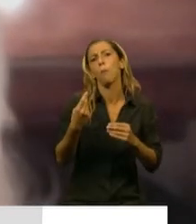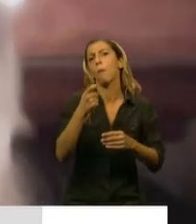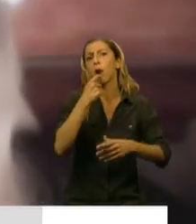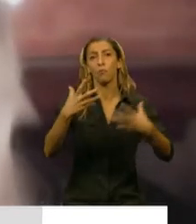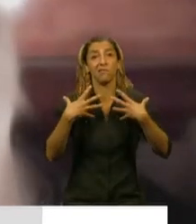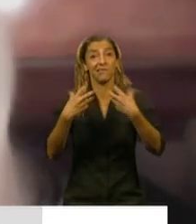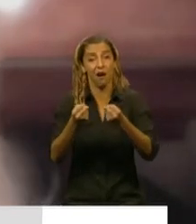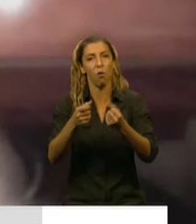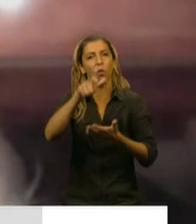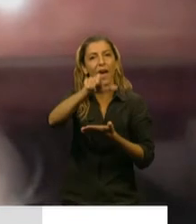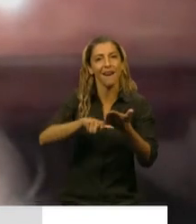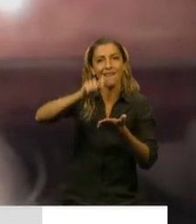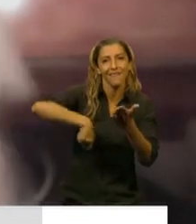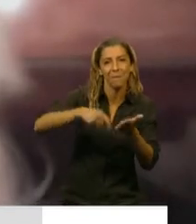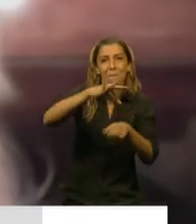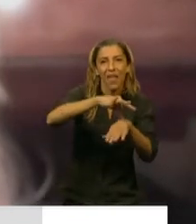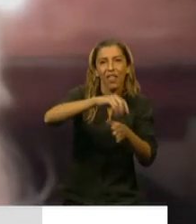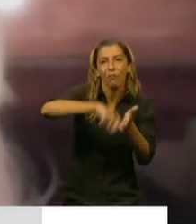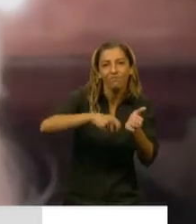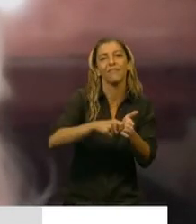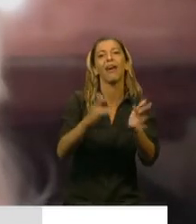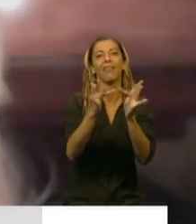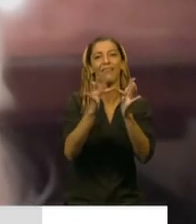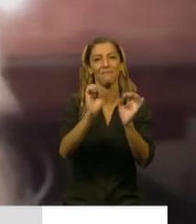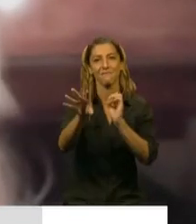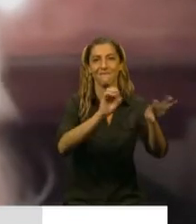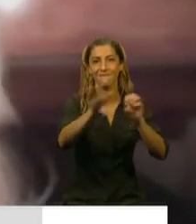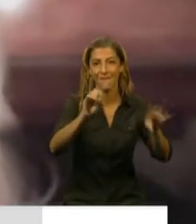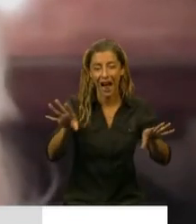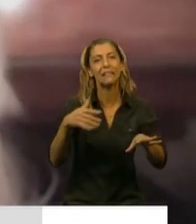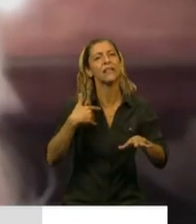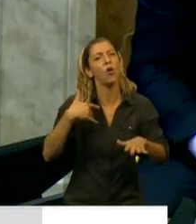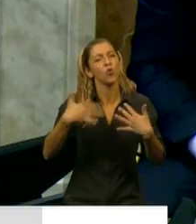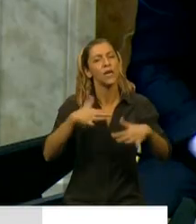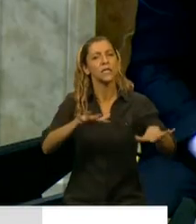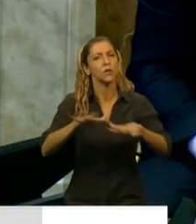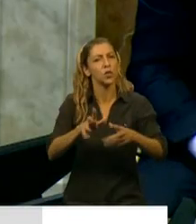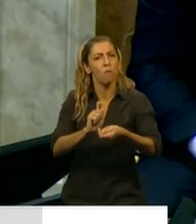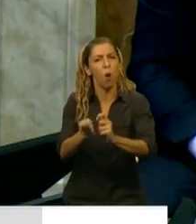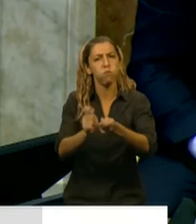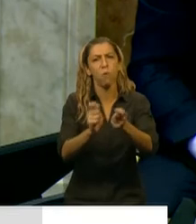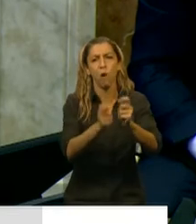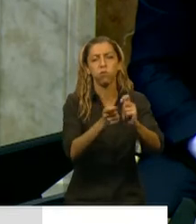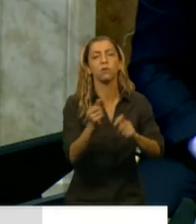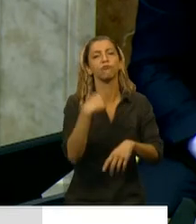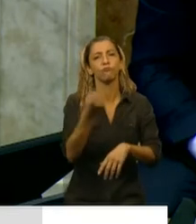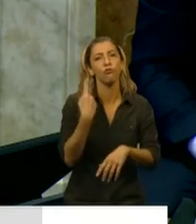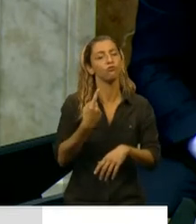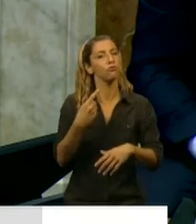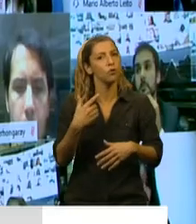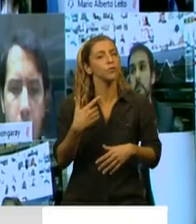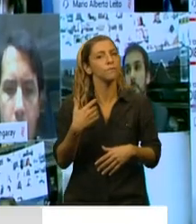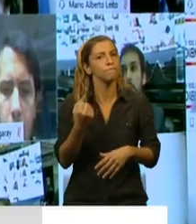Todavía estamos en el medio de la correntada, señor presidente. Debemos seguir cuidándonos y salir adelante.